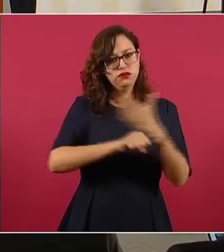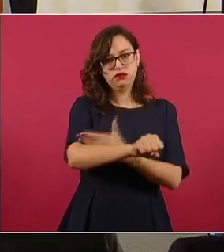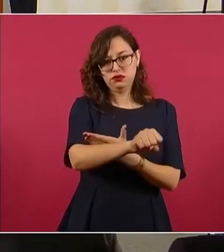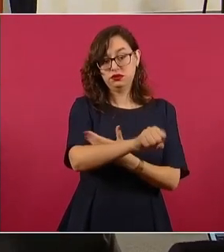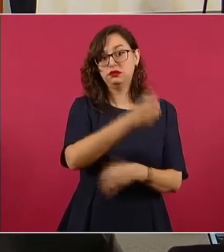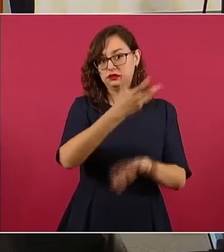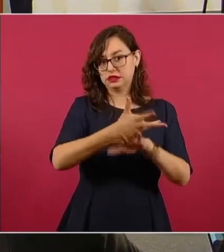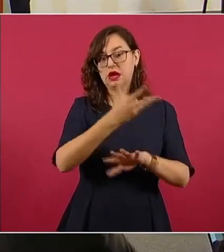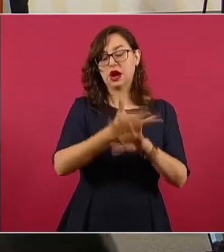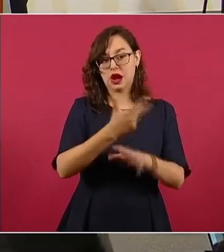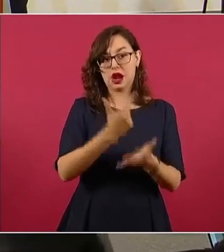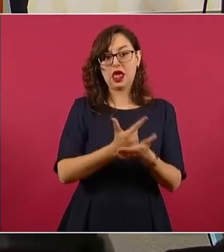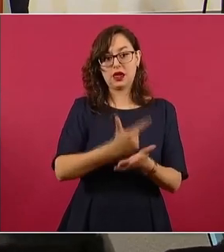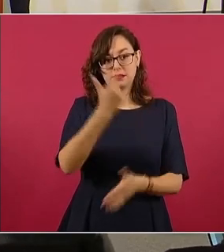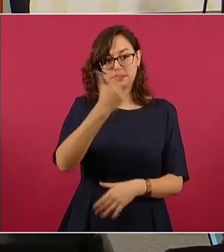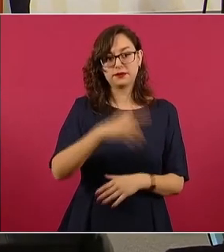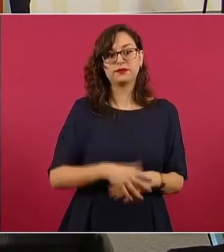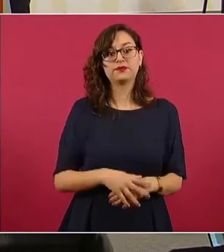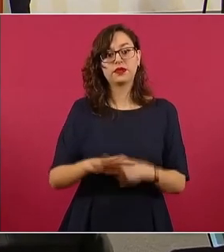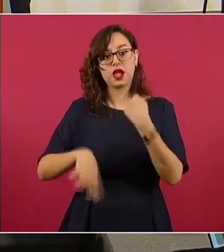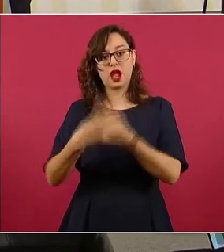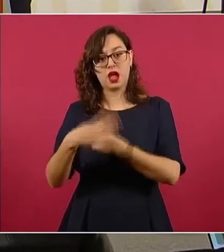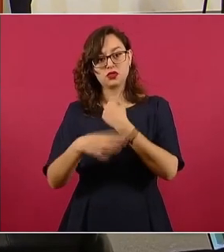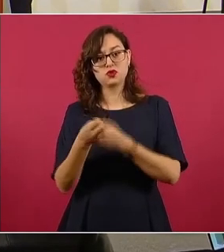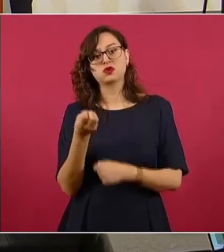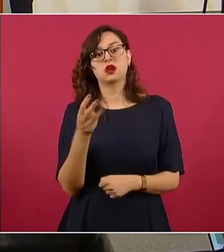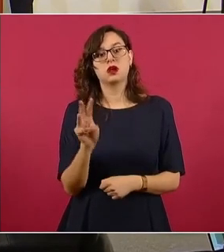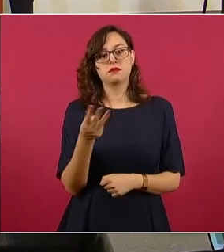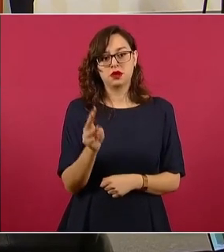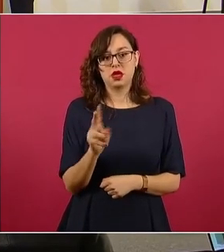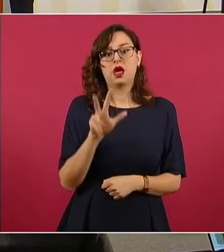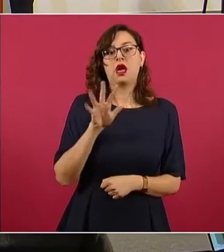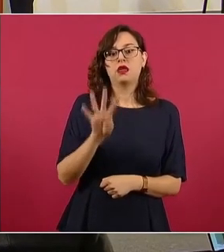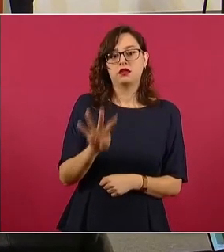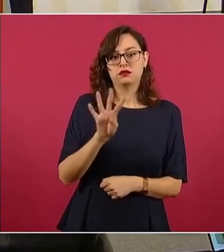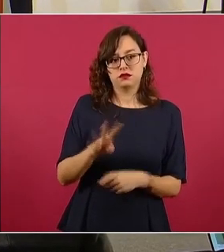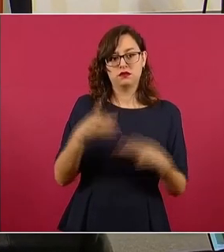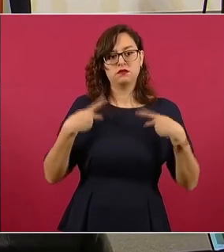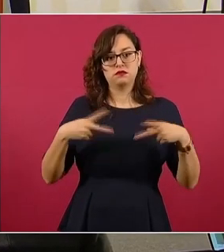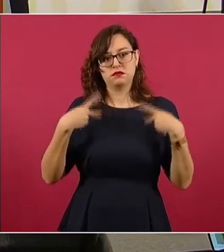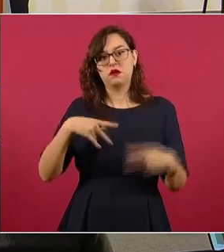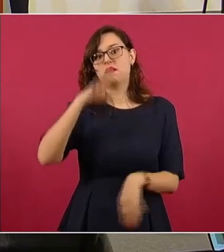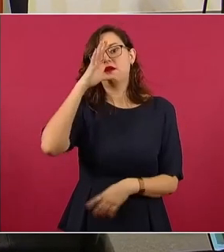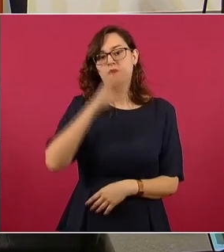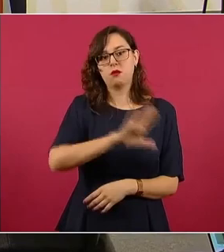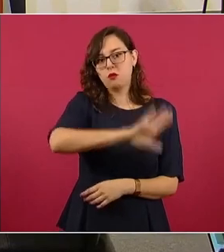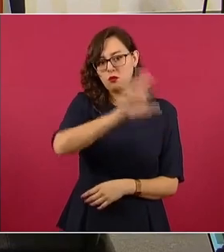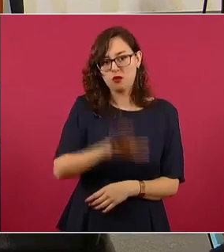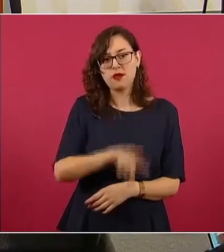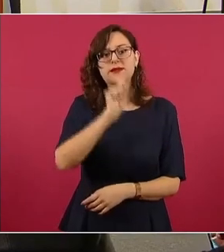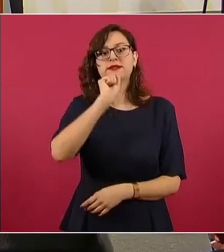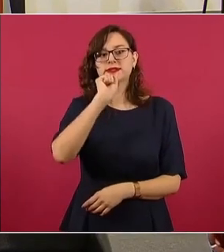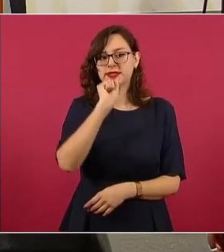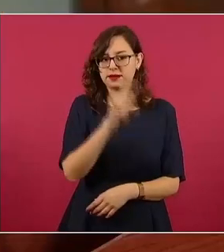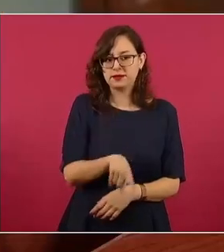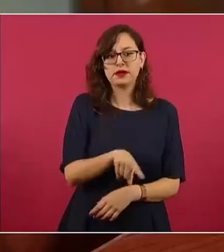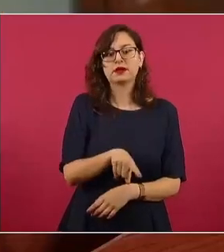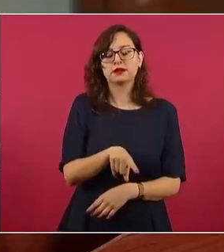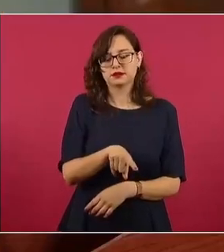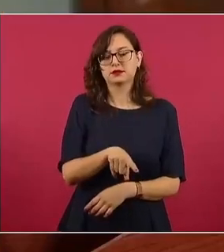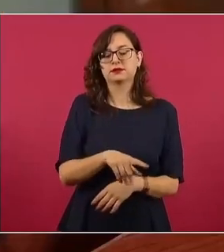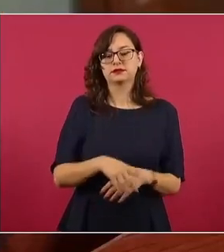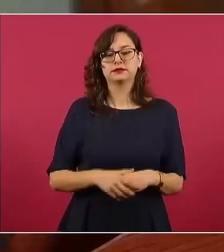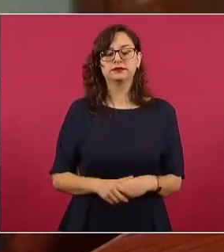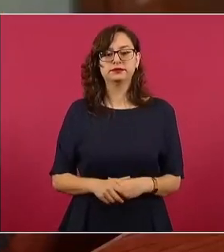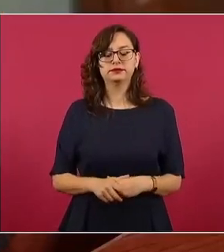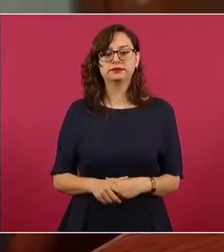El 14 de mayo del 2003, 19 migrantes murieron sofocados también dentro de un camión por remolque mientras viajaban de Texas